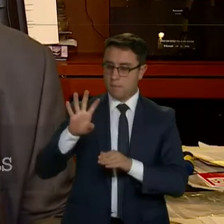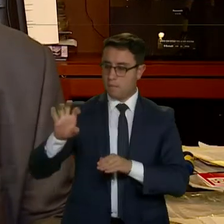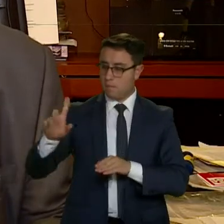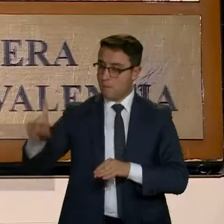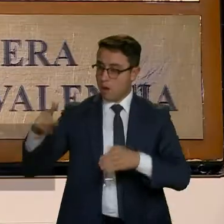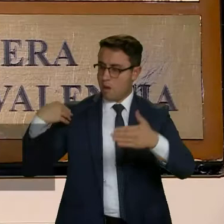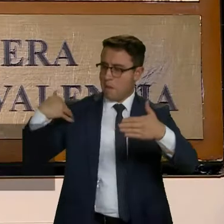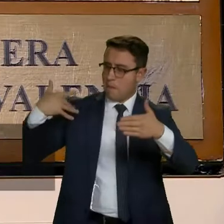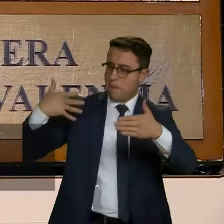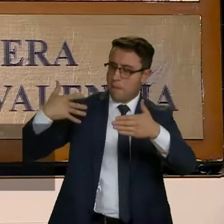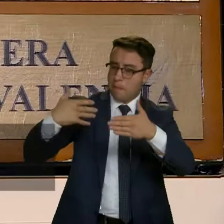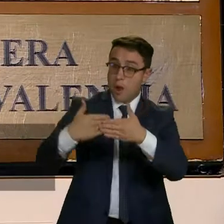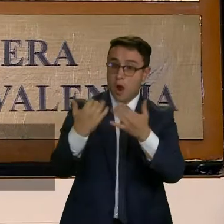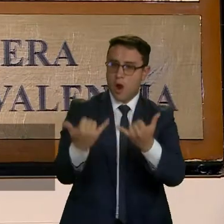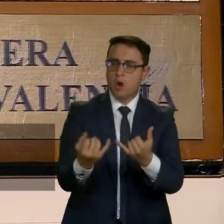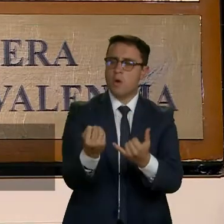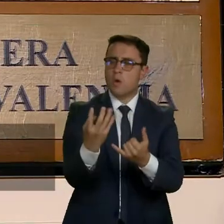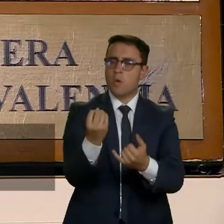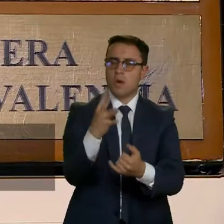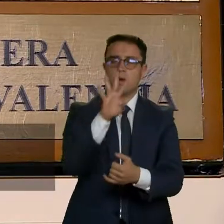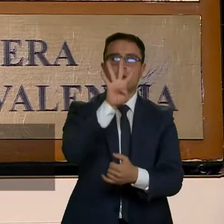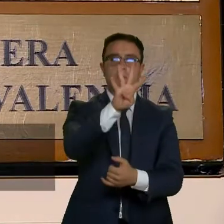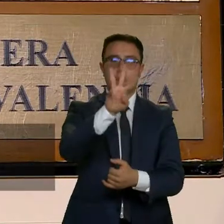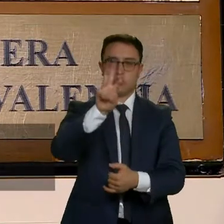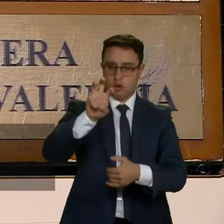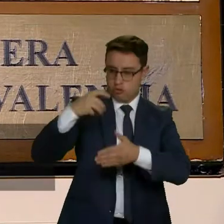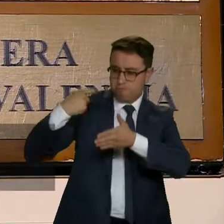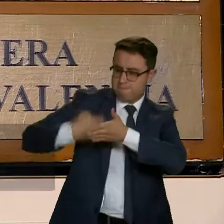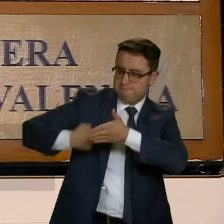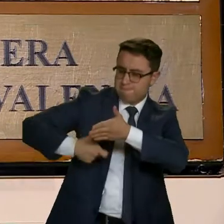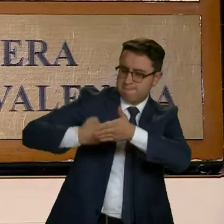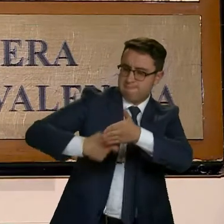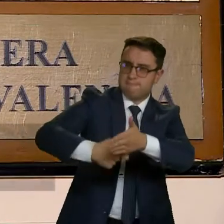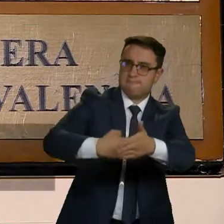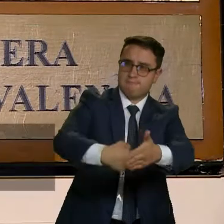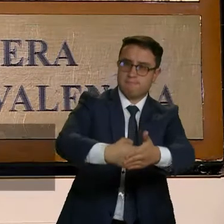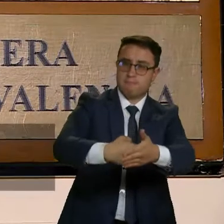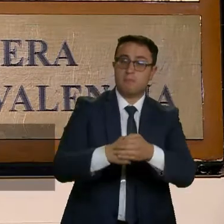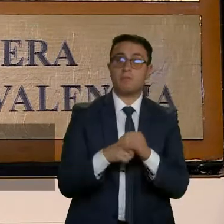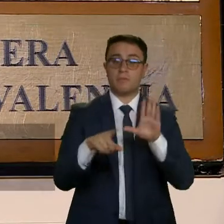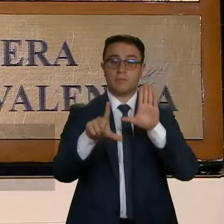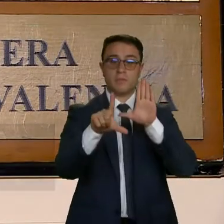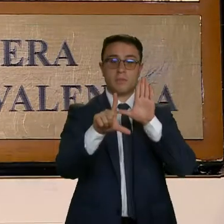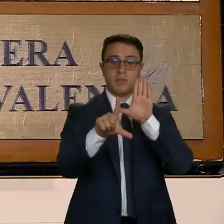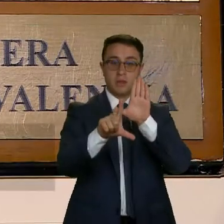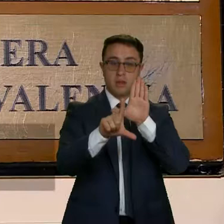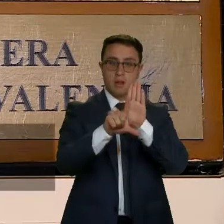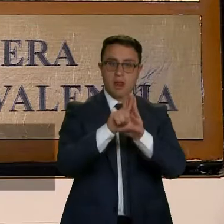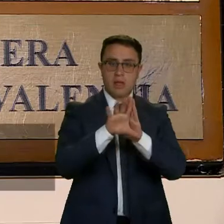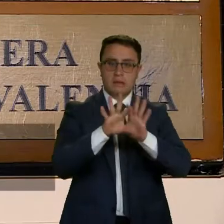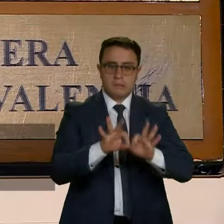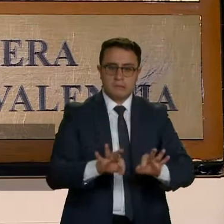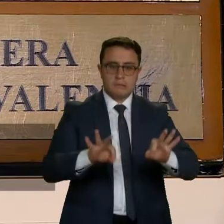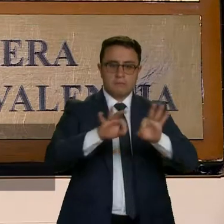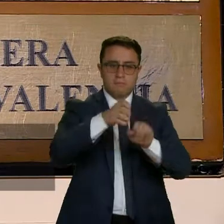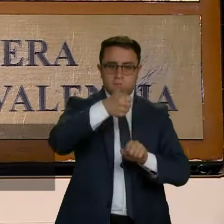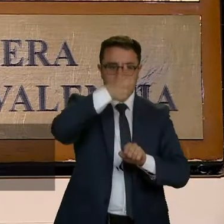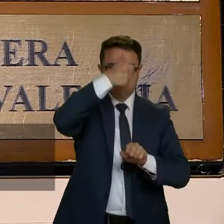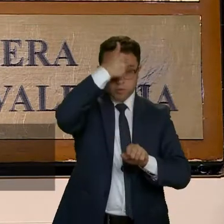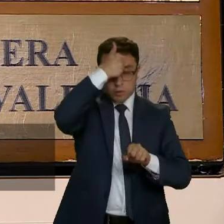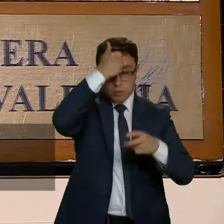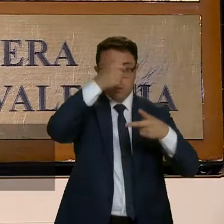reformas constitucionales desde el 91. Las leyes estatutarias y sobre temas